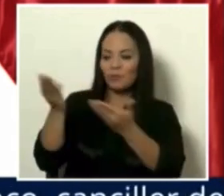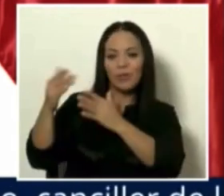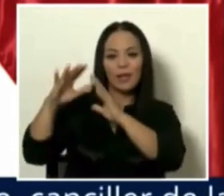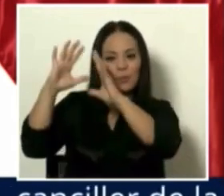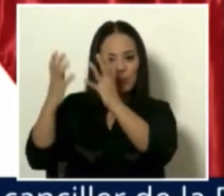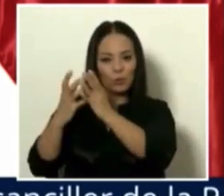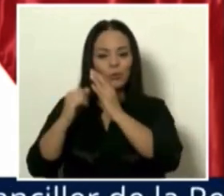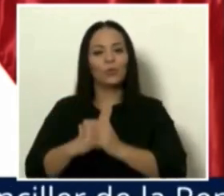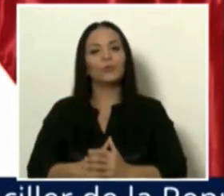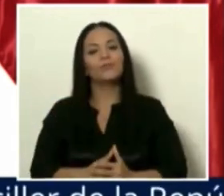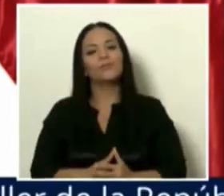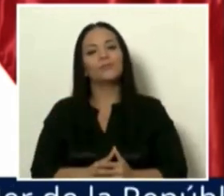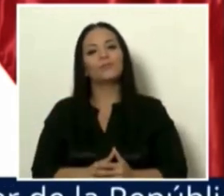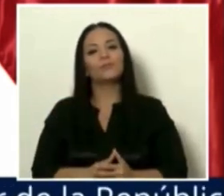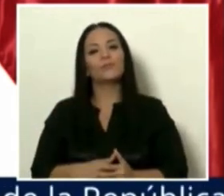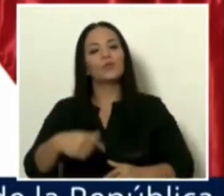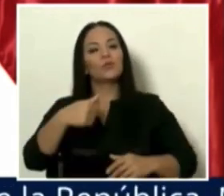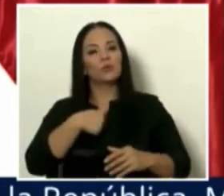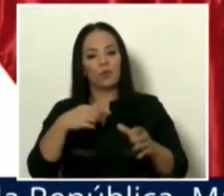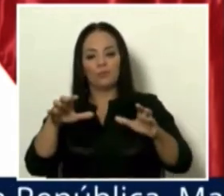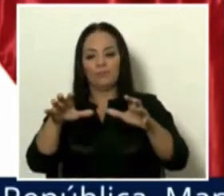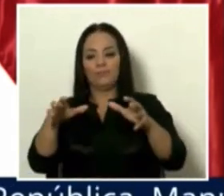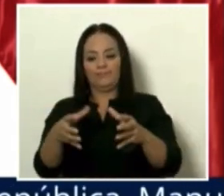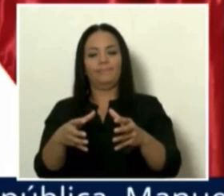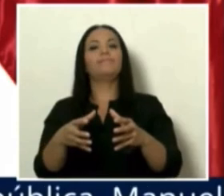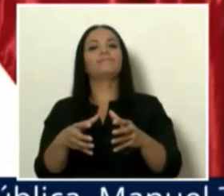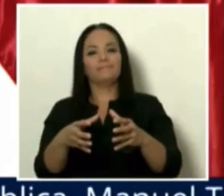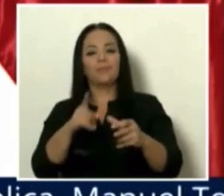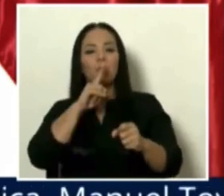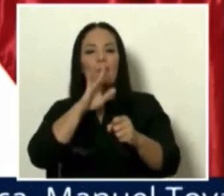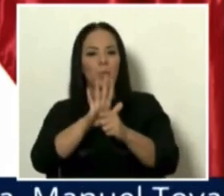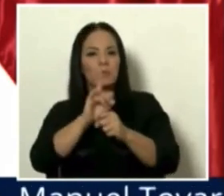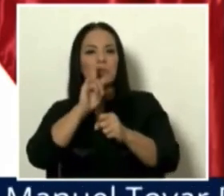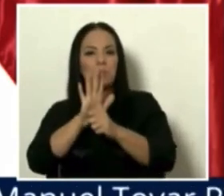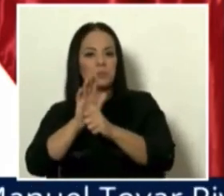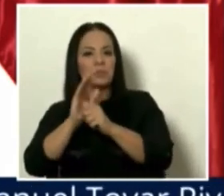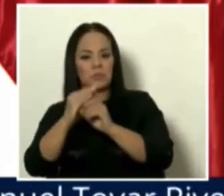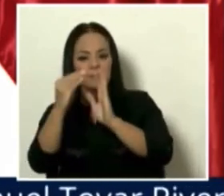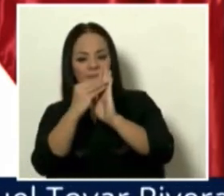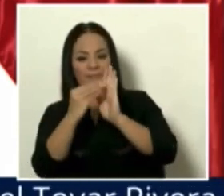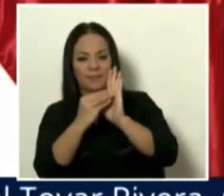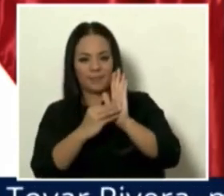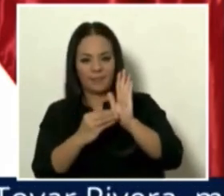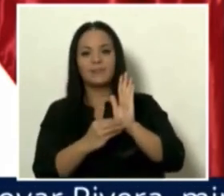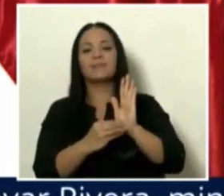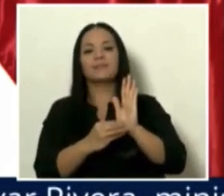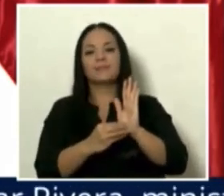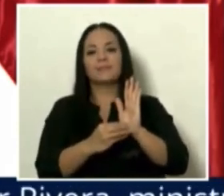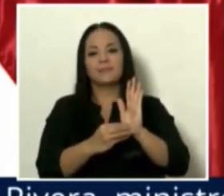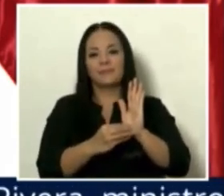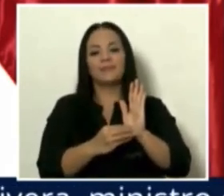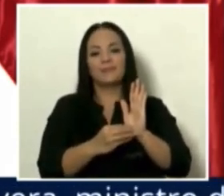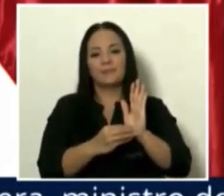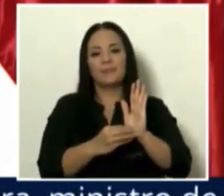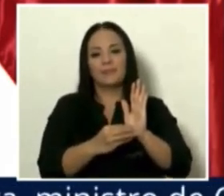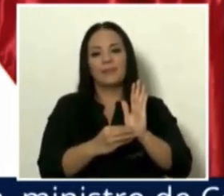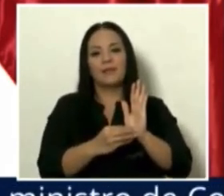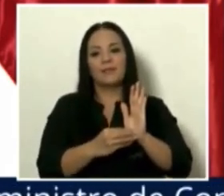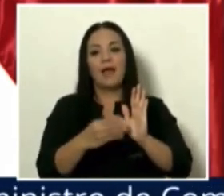junté una serie de compromisos que me habían, o de invitaciones que me habían hecho,